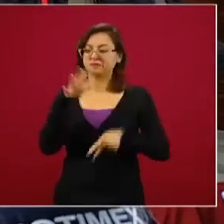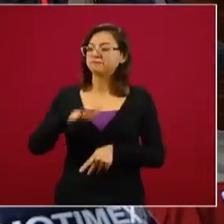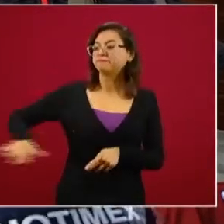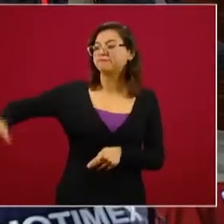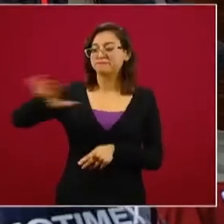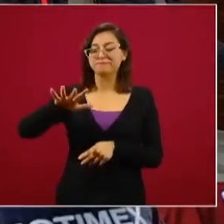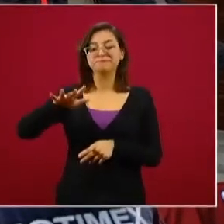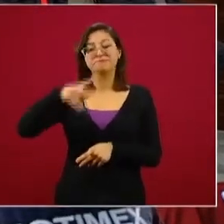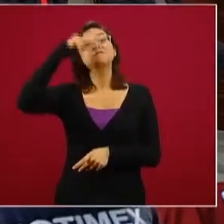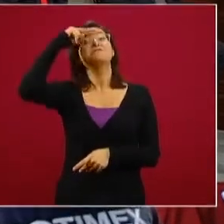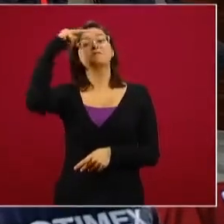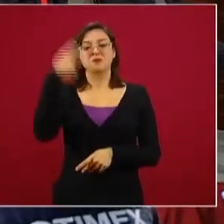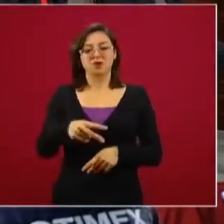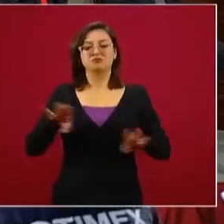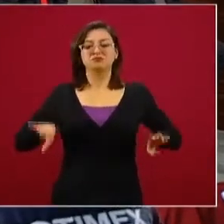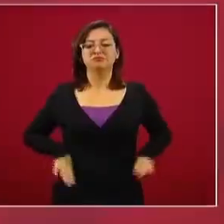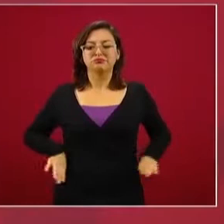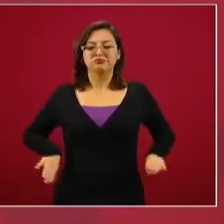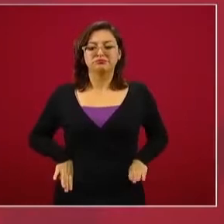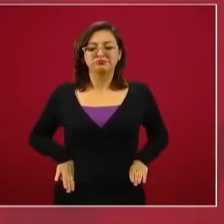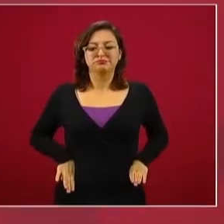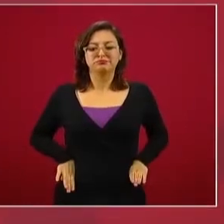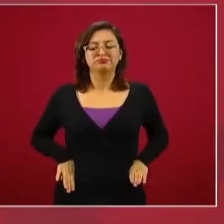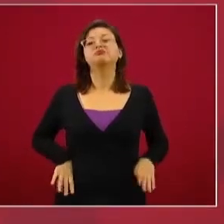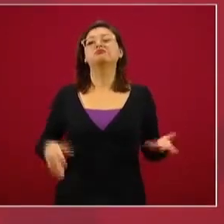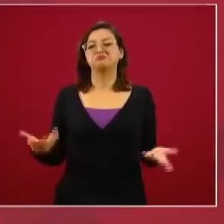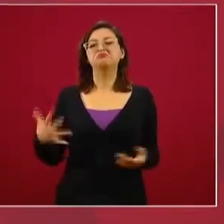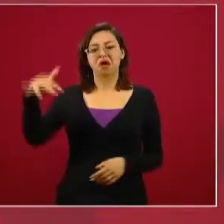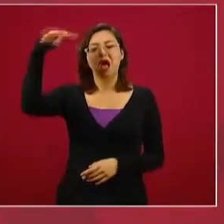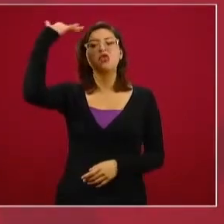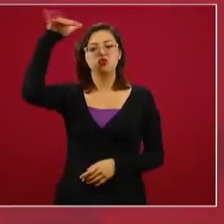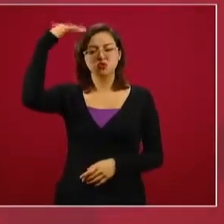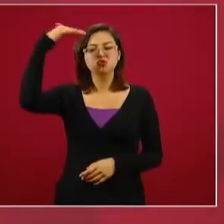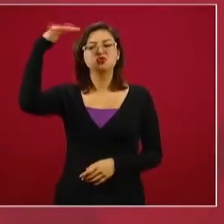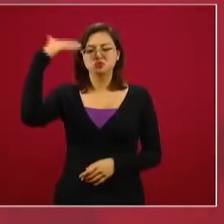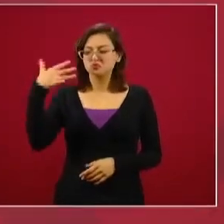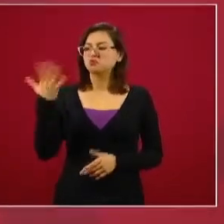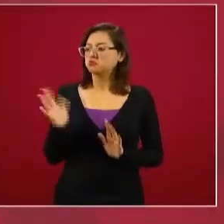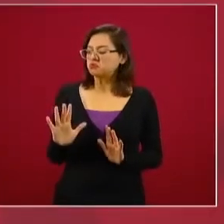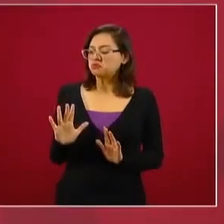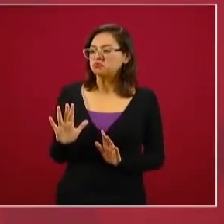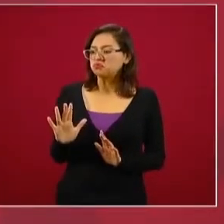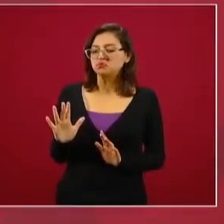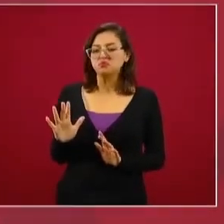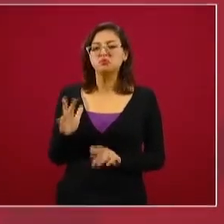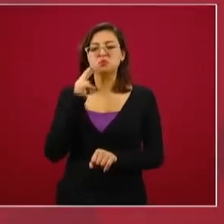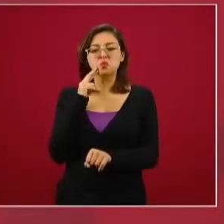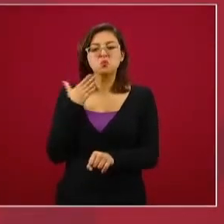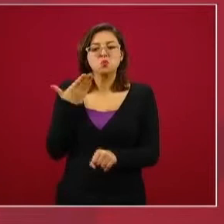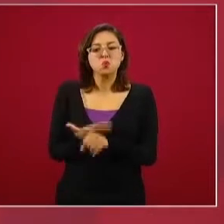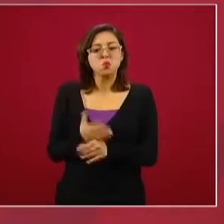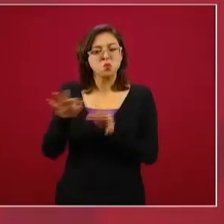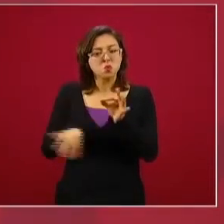es un pueblo mayor de edad, es un pueblo responsable,